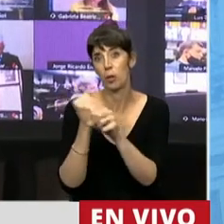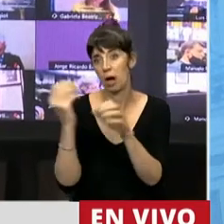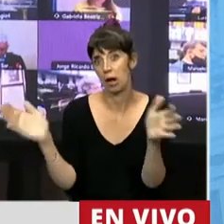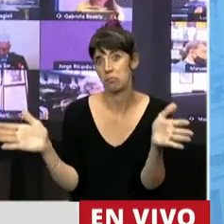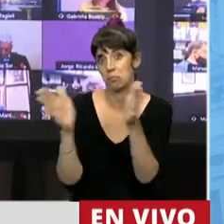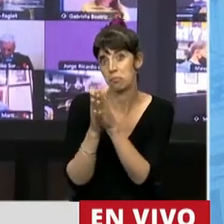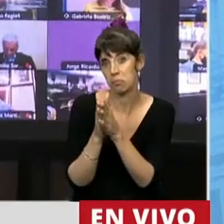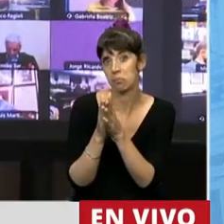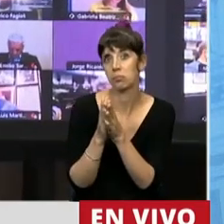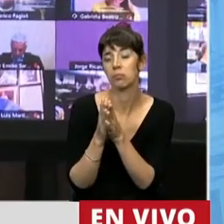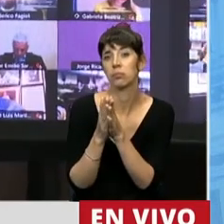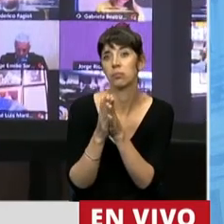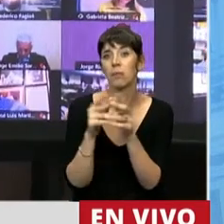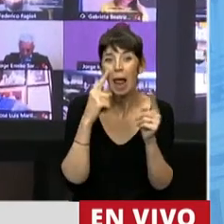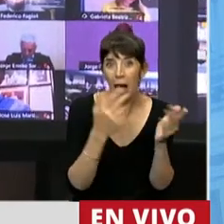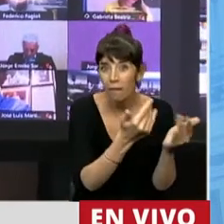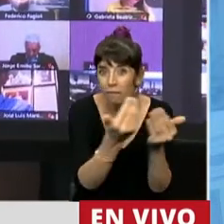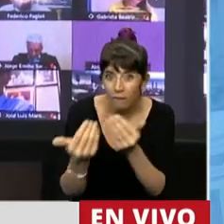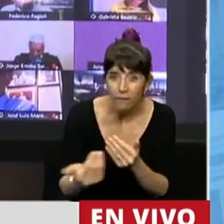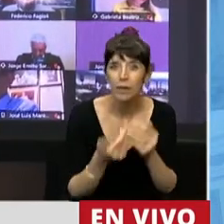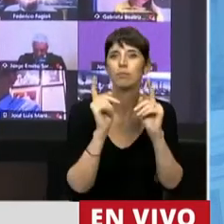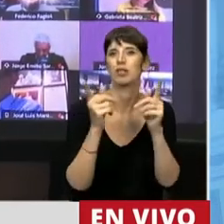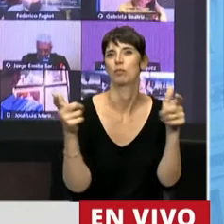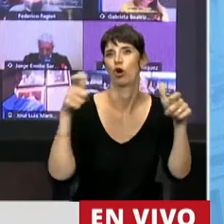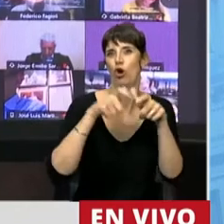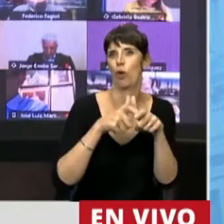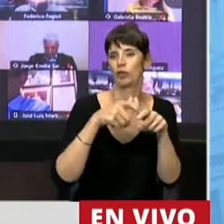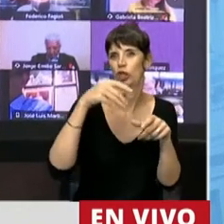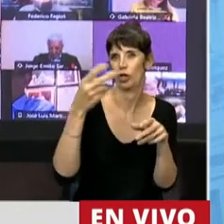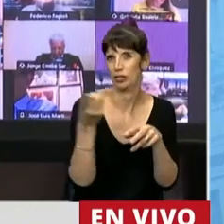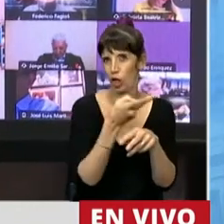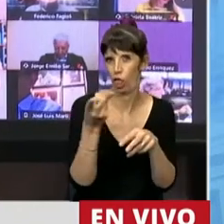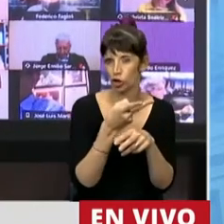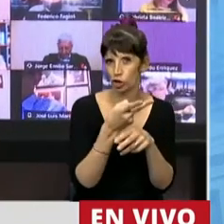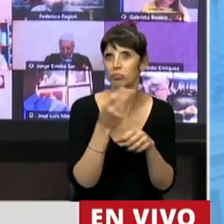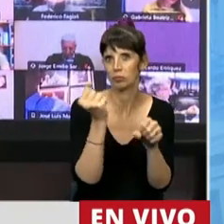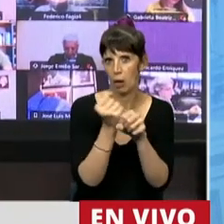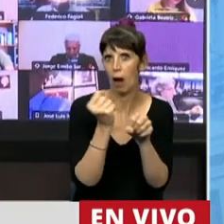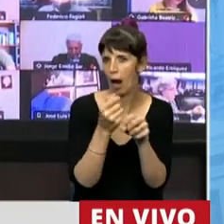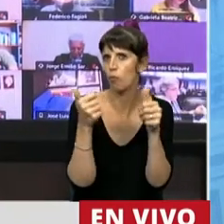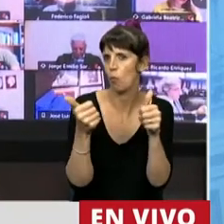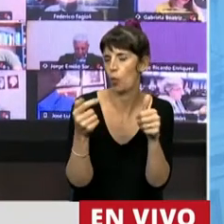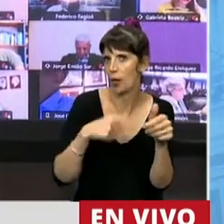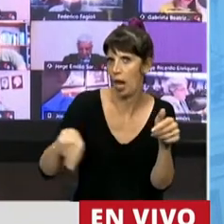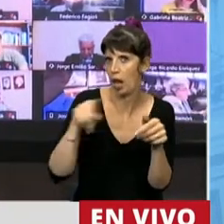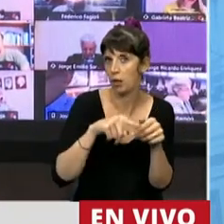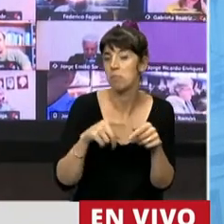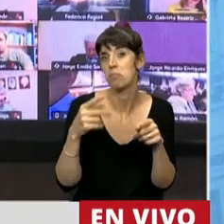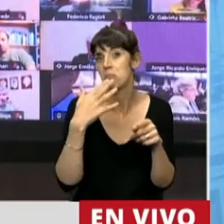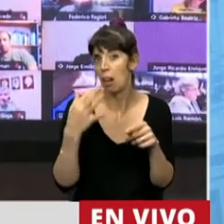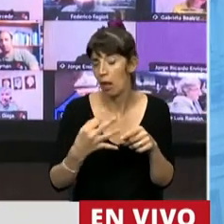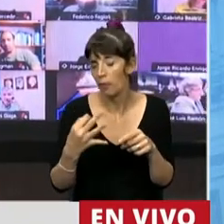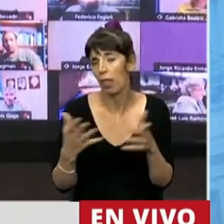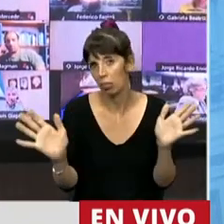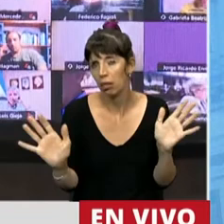todas las voces como se han hecho en el trabajo que se ha realizado en estas dos comisiones de manera cómplica. Solicito que